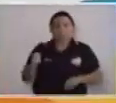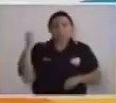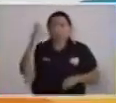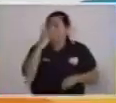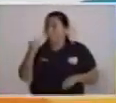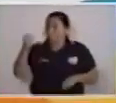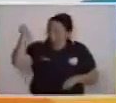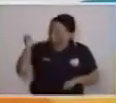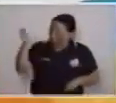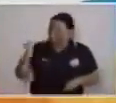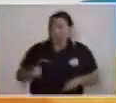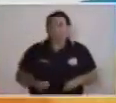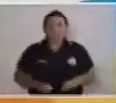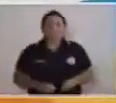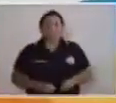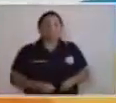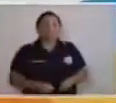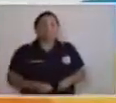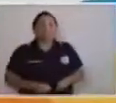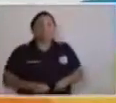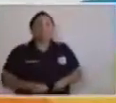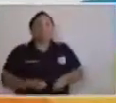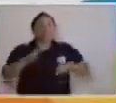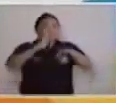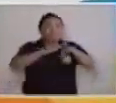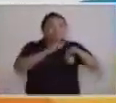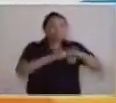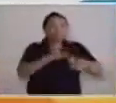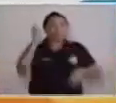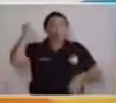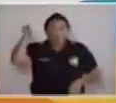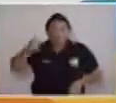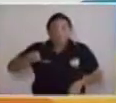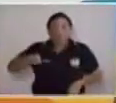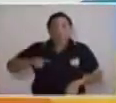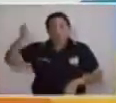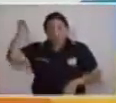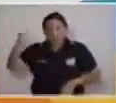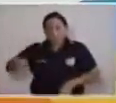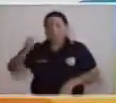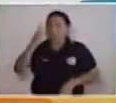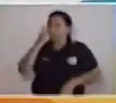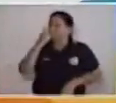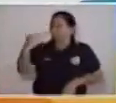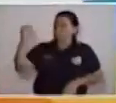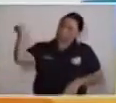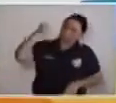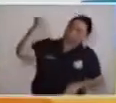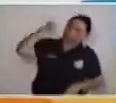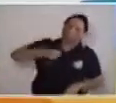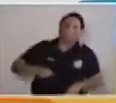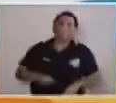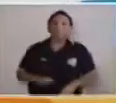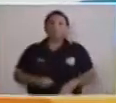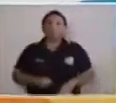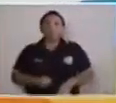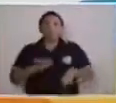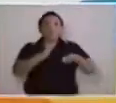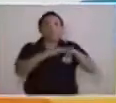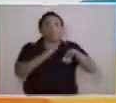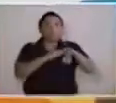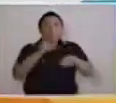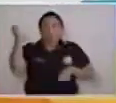bien. Entonces, esto dice así. Vamos a llamar al palo para que le pegue al lobo.